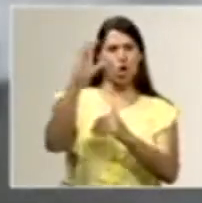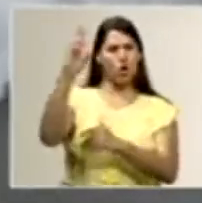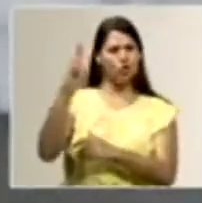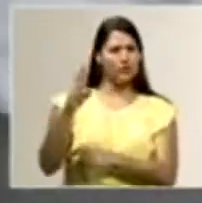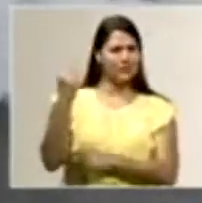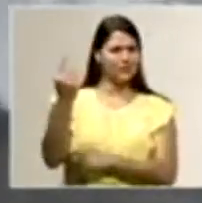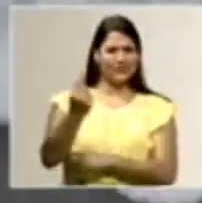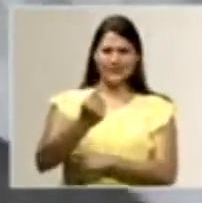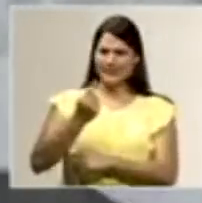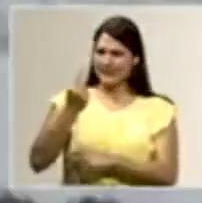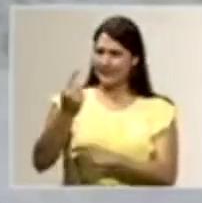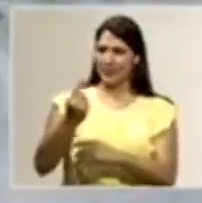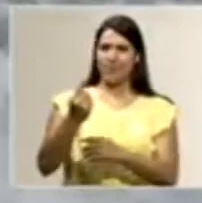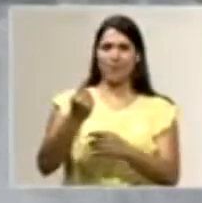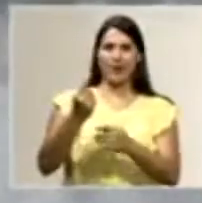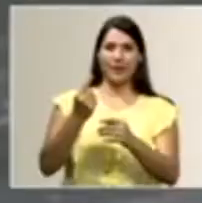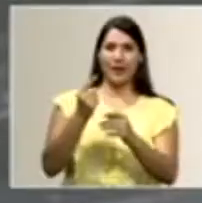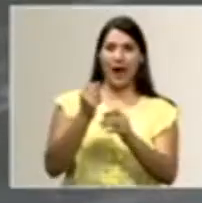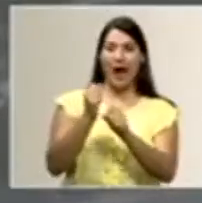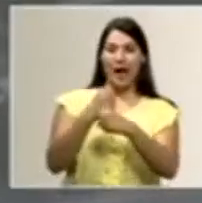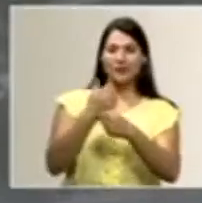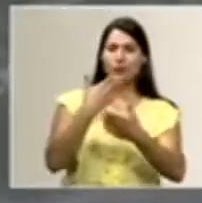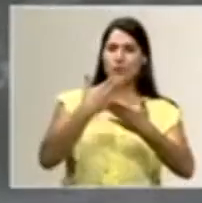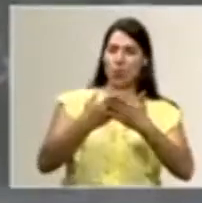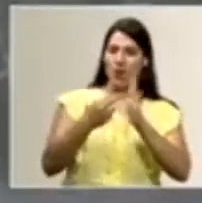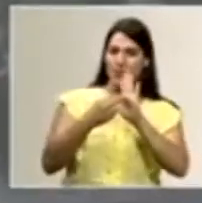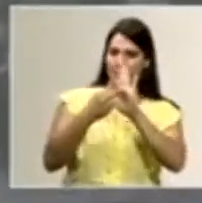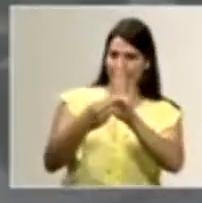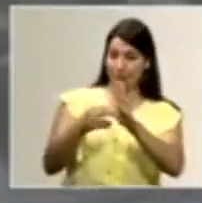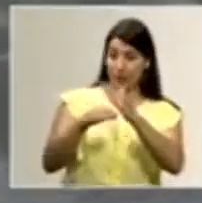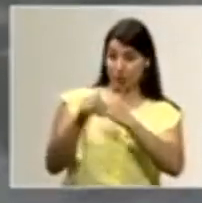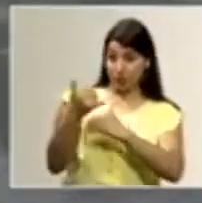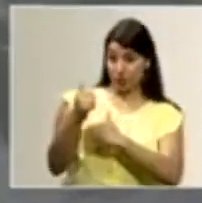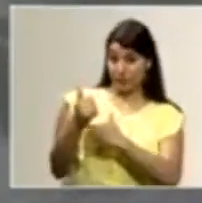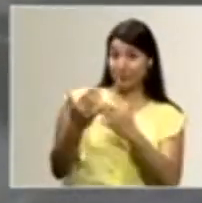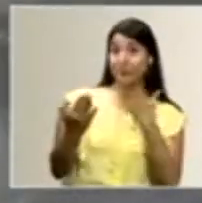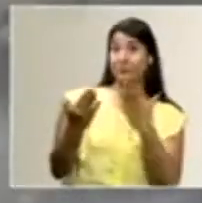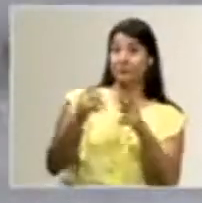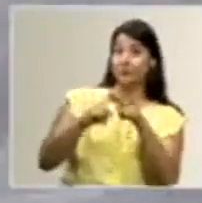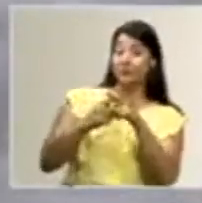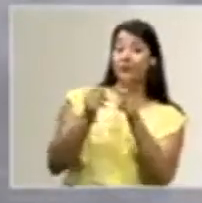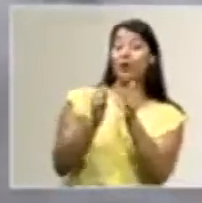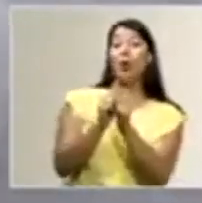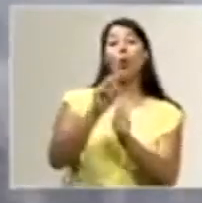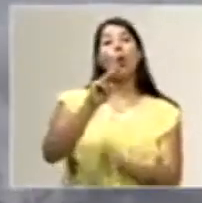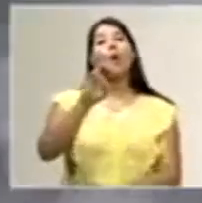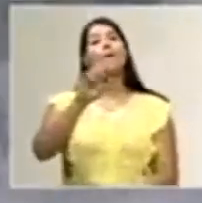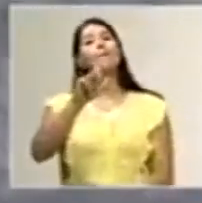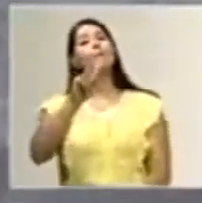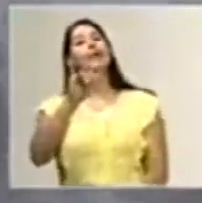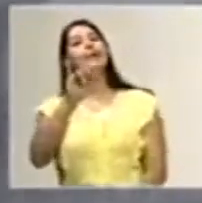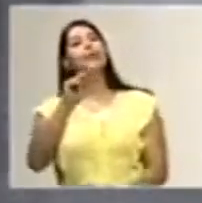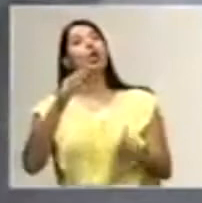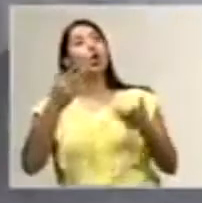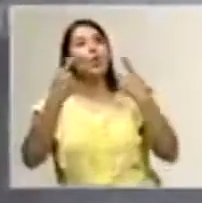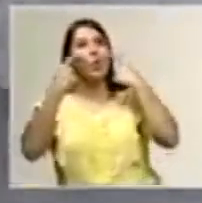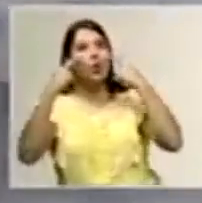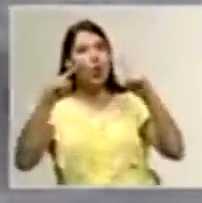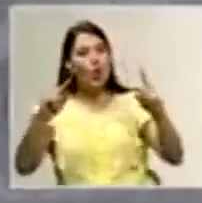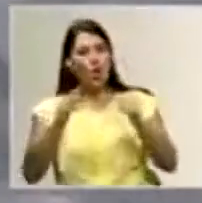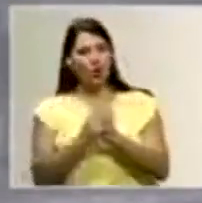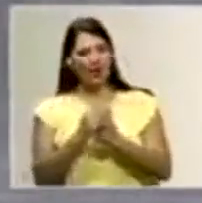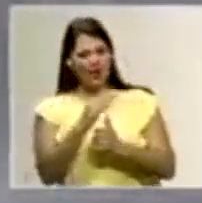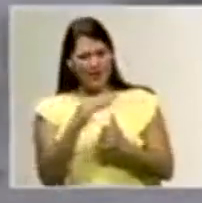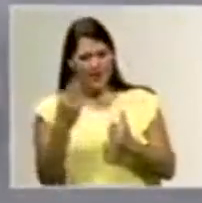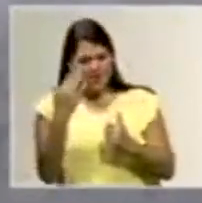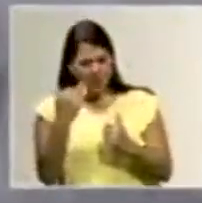está de protagonista. Así que Don Melvin y Don Randall, tal vez empezamos con Don Melvin. ¿Cómo se logra y por qué la iniciativa de